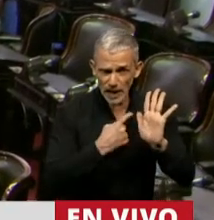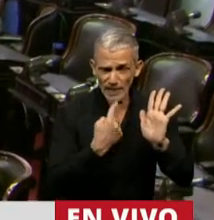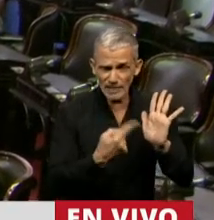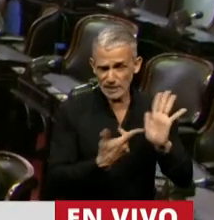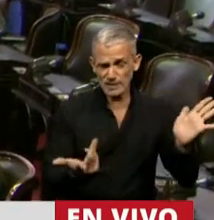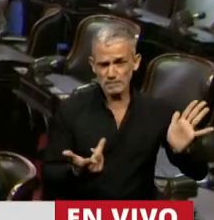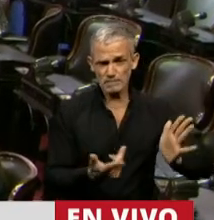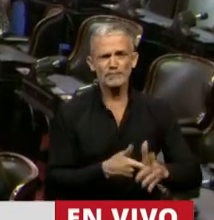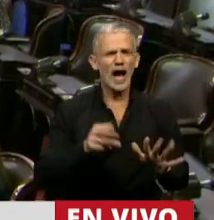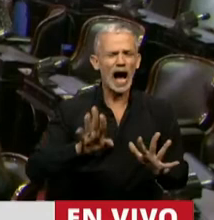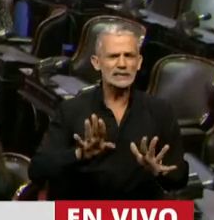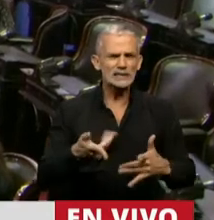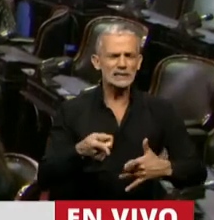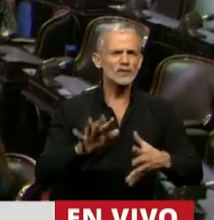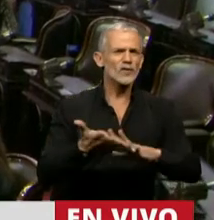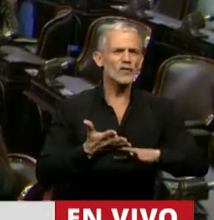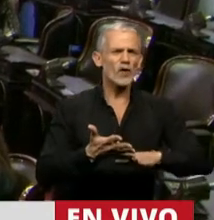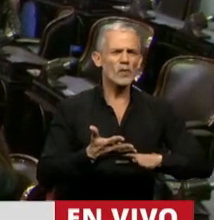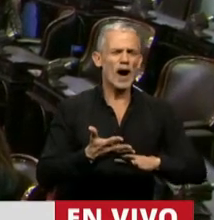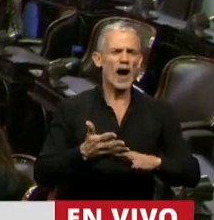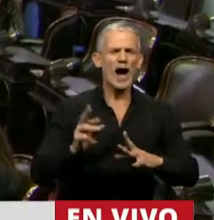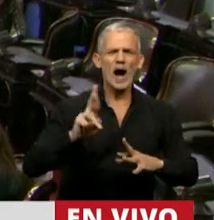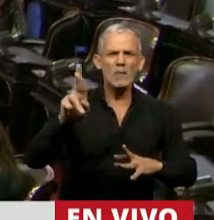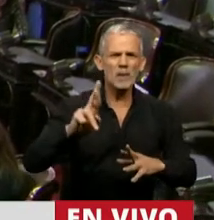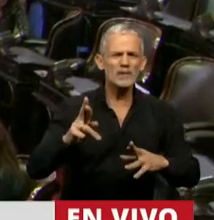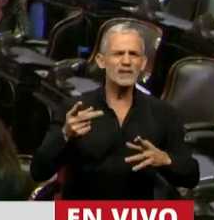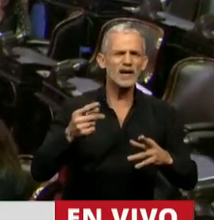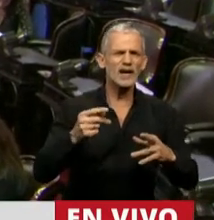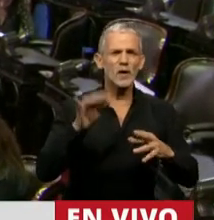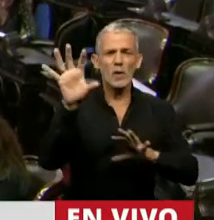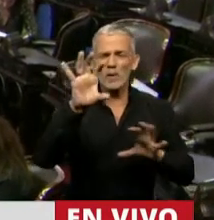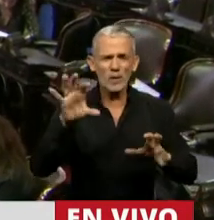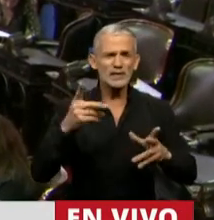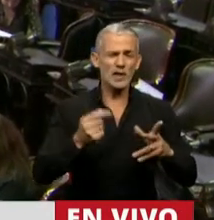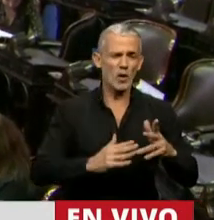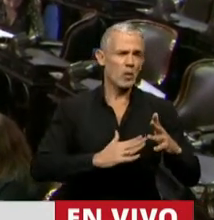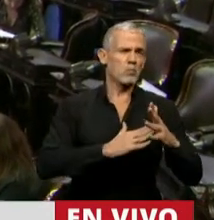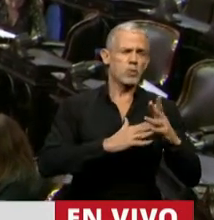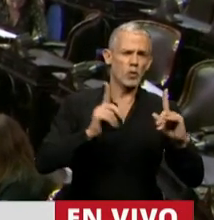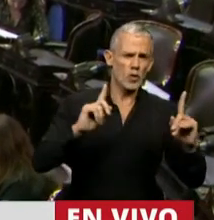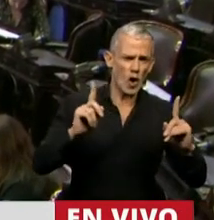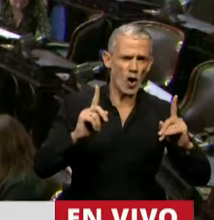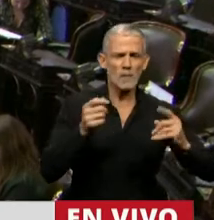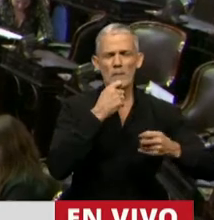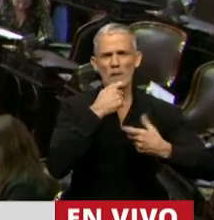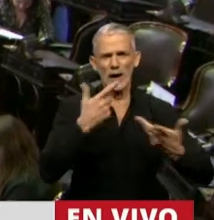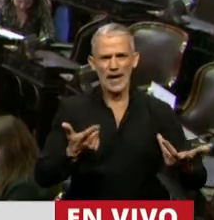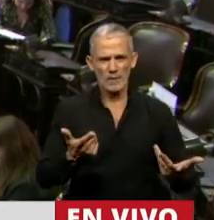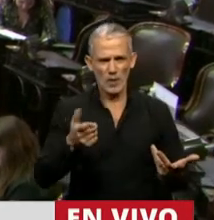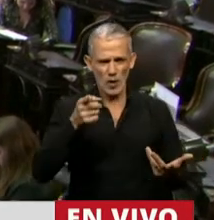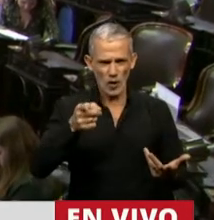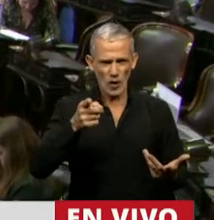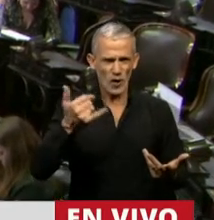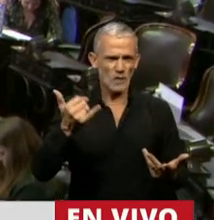Es inaceptable que se sigan permitiendo entre Estados que no son soberanos, como es el caso